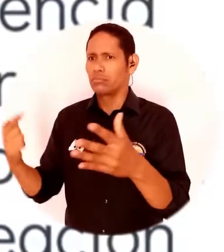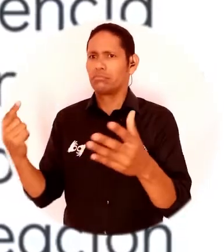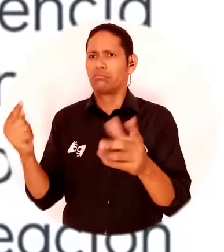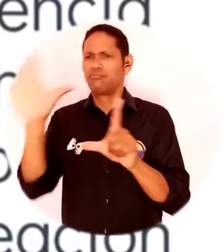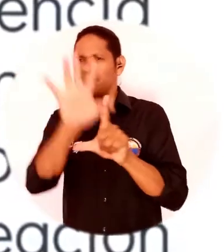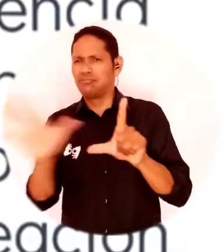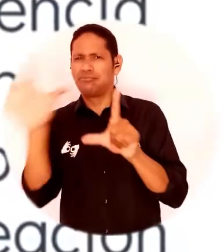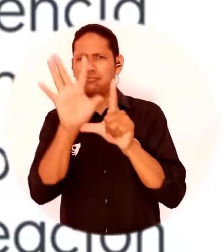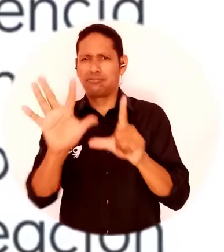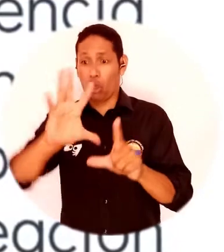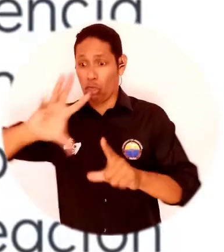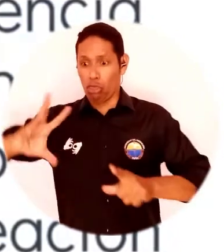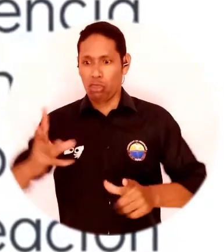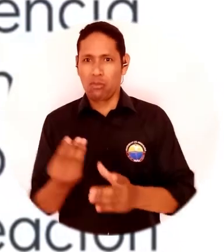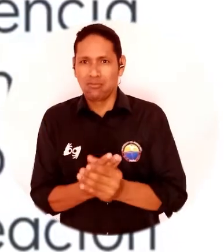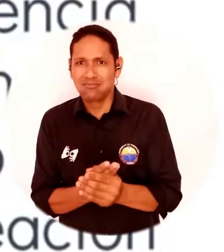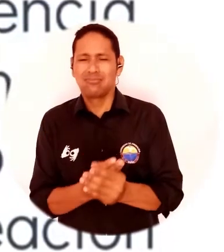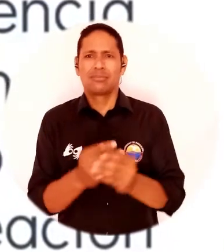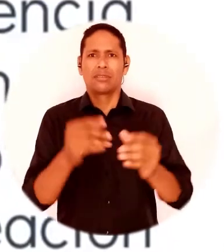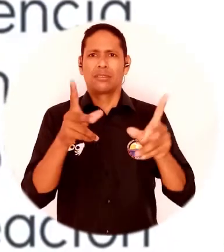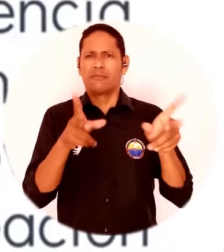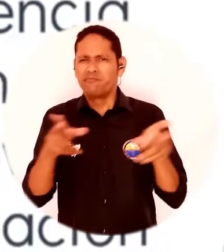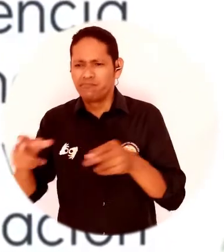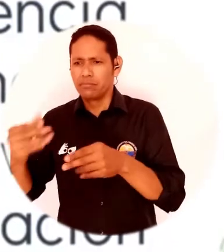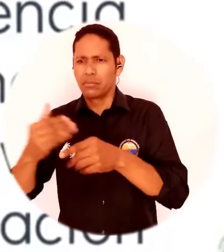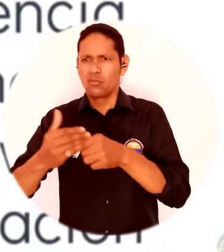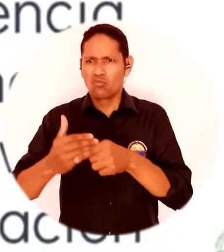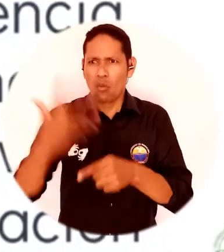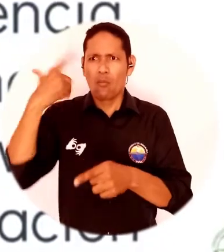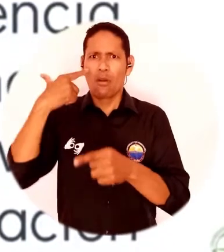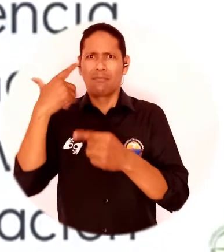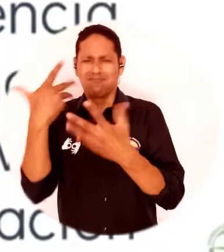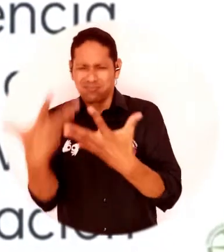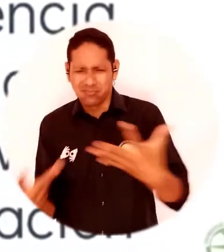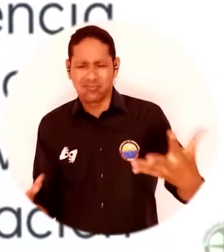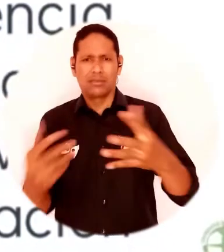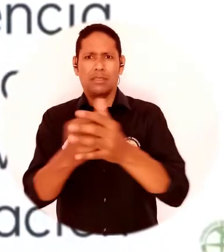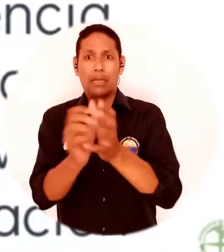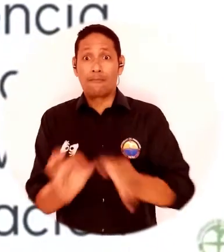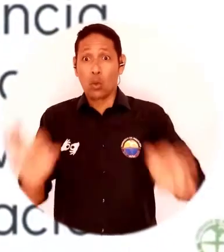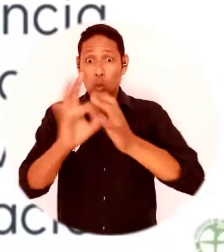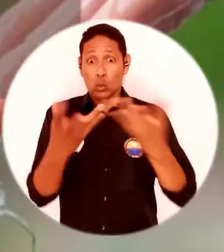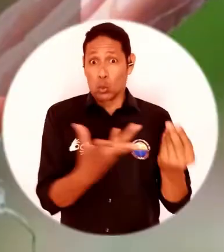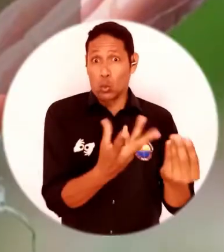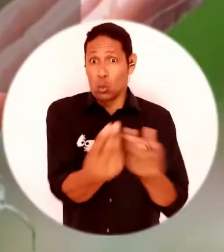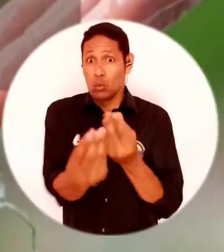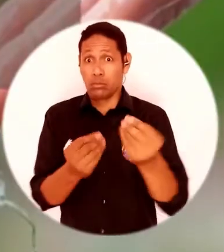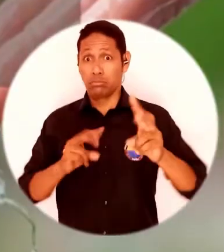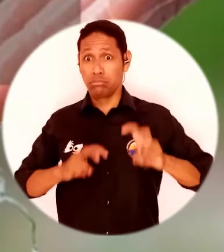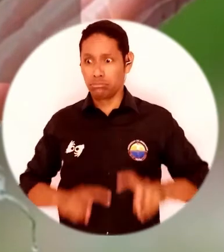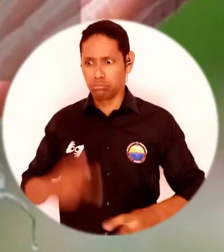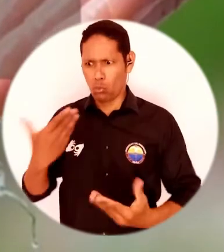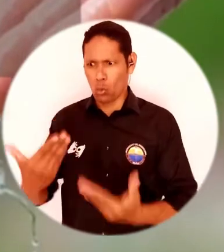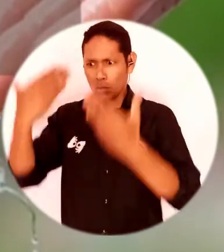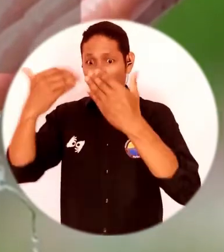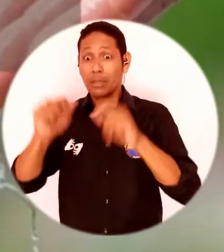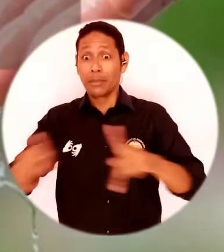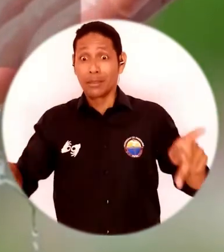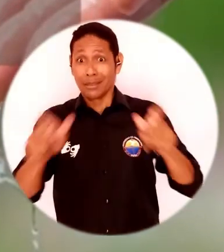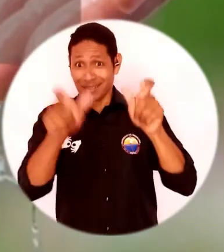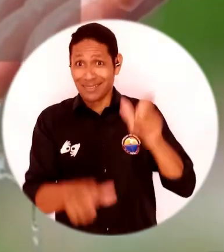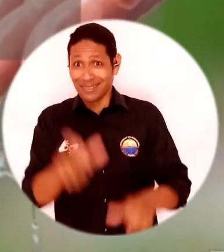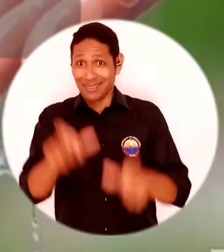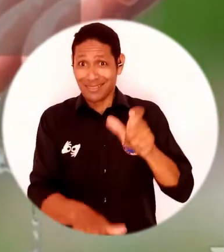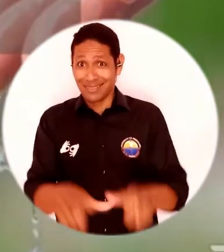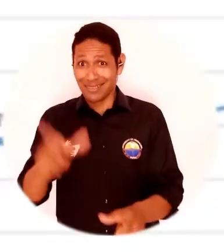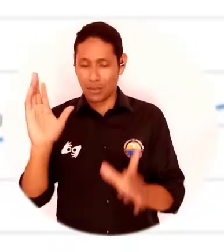como documentales, patentes, registro de software, lo que hace que también no solo se categoricen los grupos de investigación, sino también